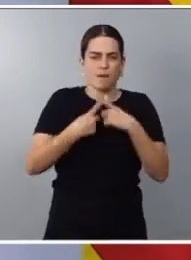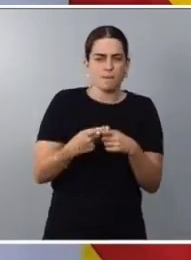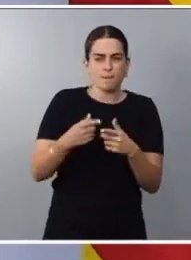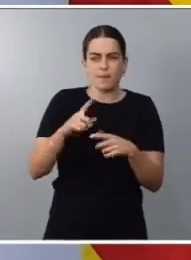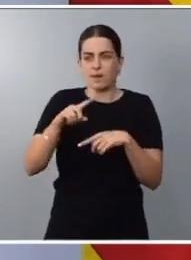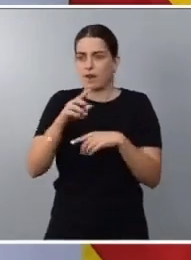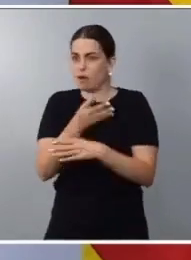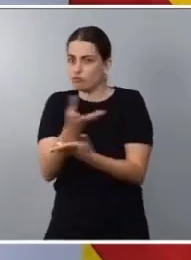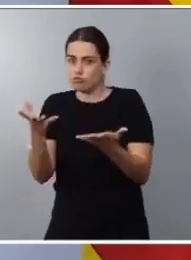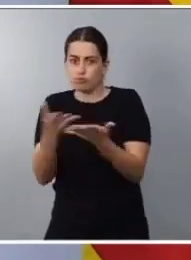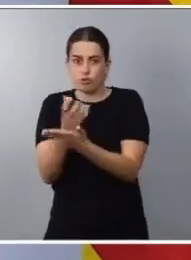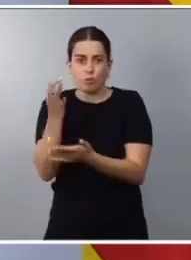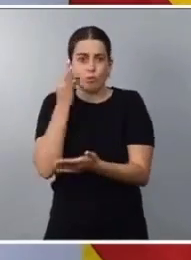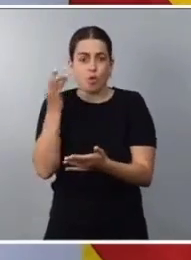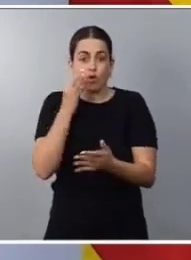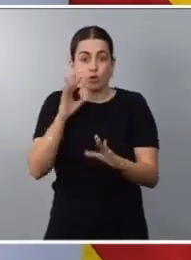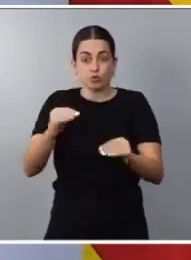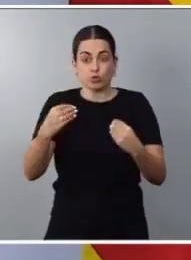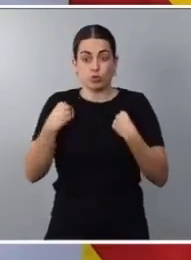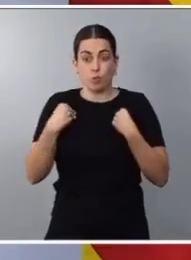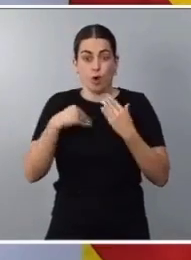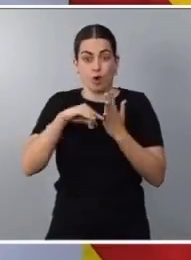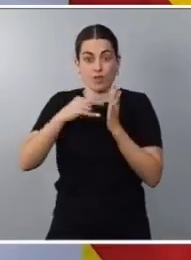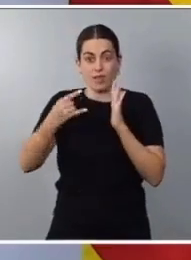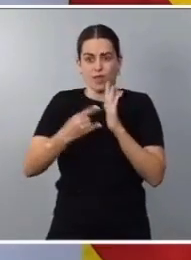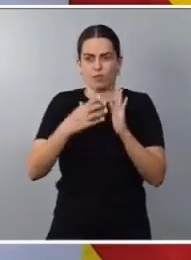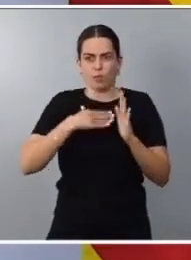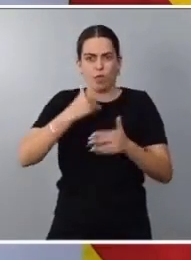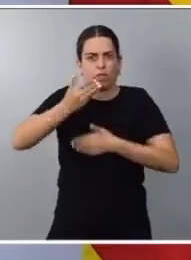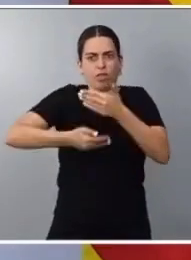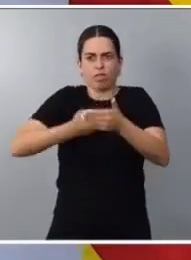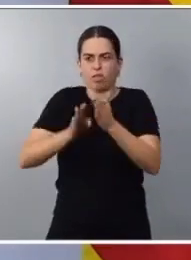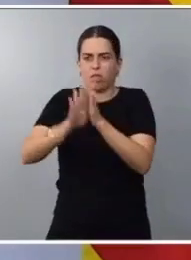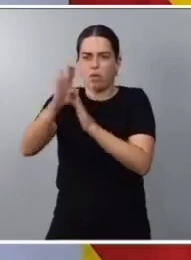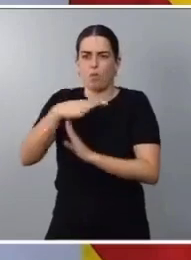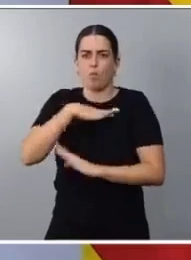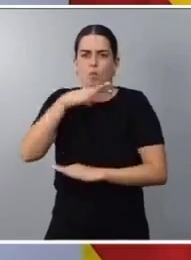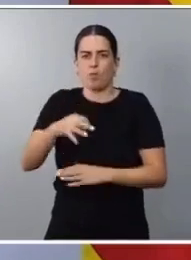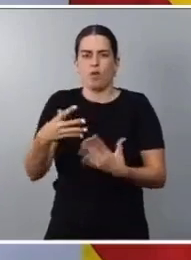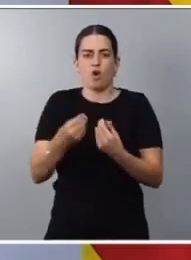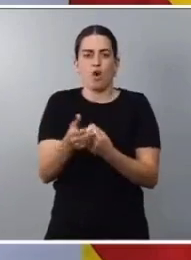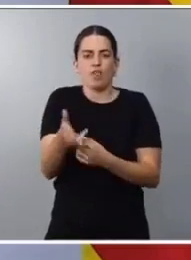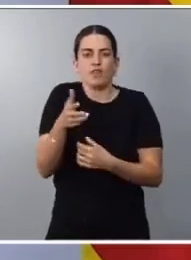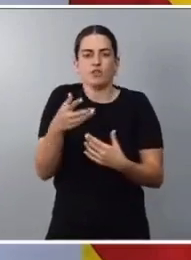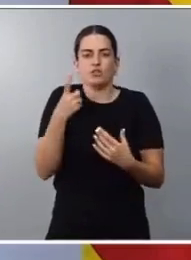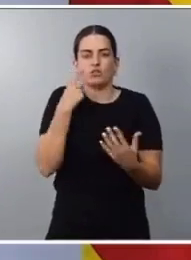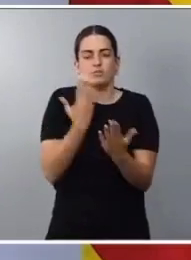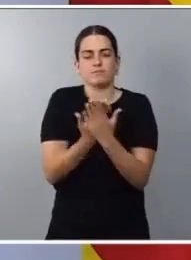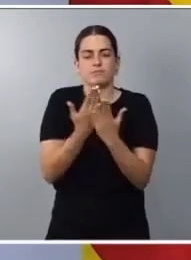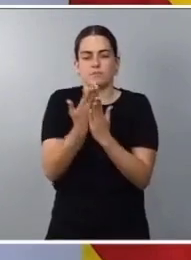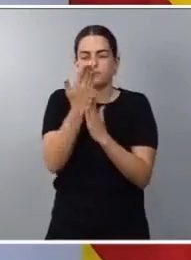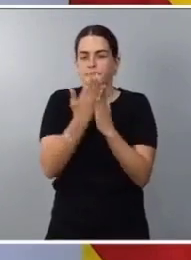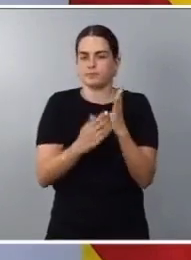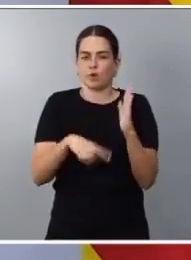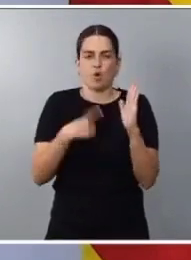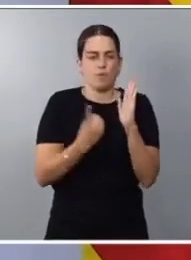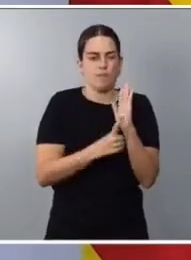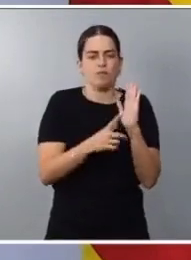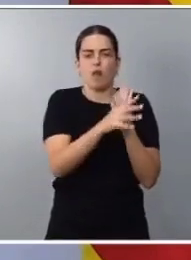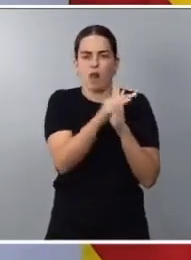desarrollar sus proyectos de vida con la plena garantía de todos los Por supuesto, creo que también es obligados